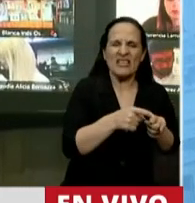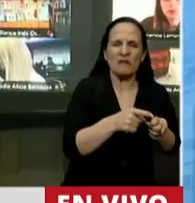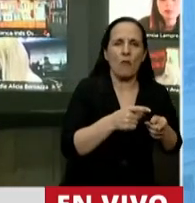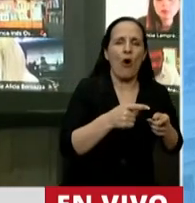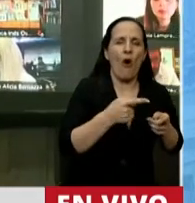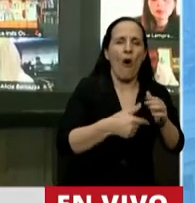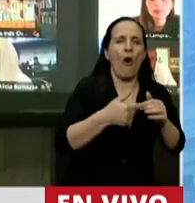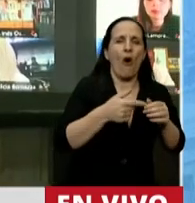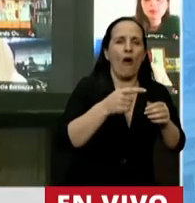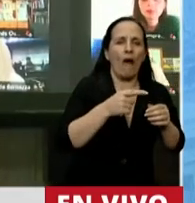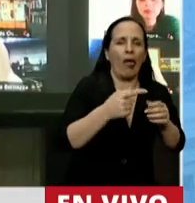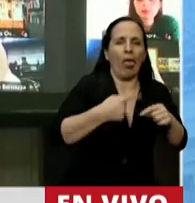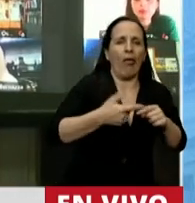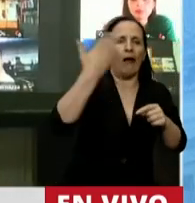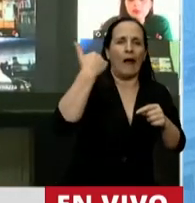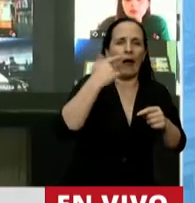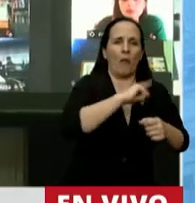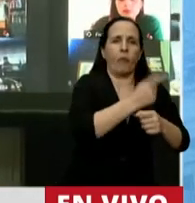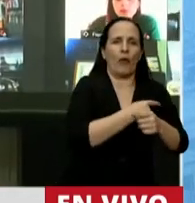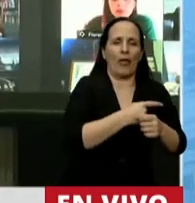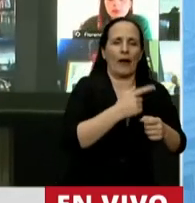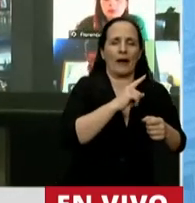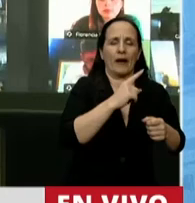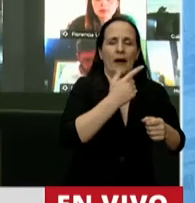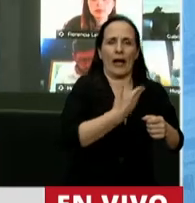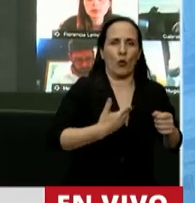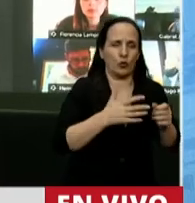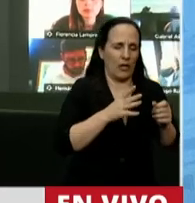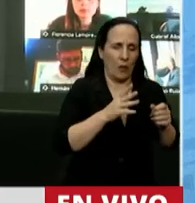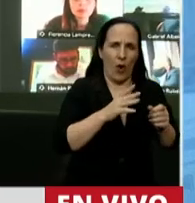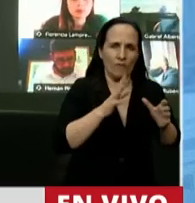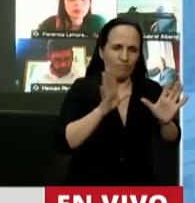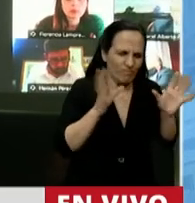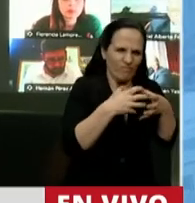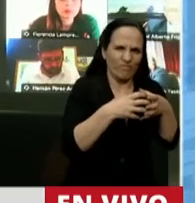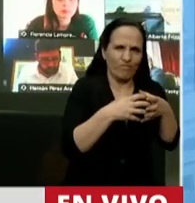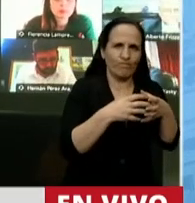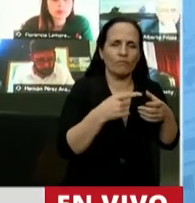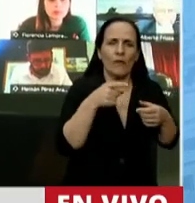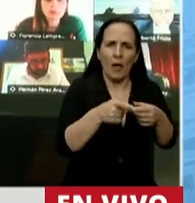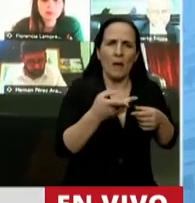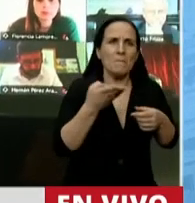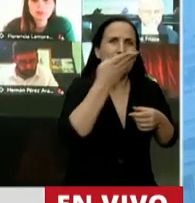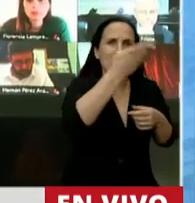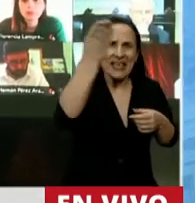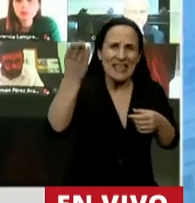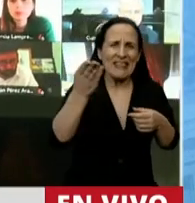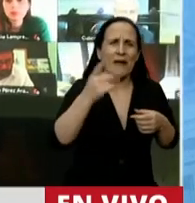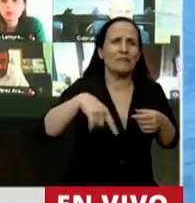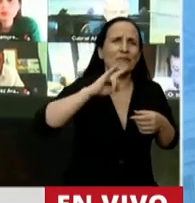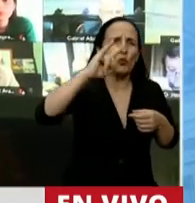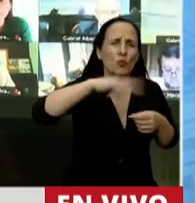concentración de recursos en el Ejecutivo, la discriminación de las provincias, piden esfuerzos adicionales sin